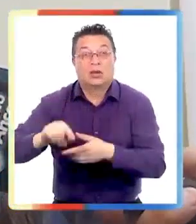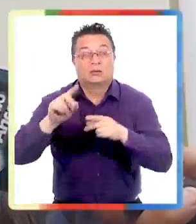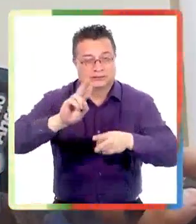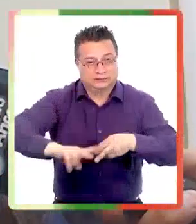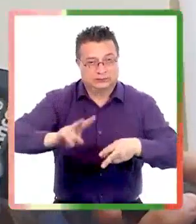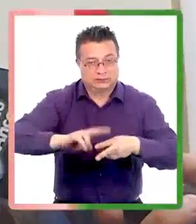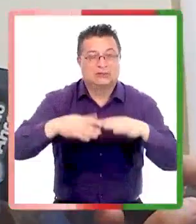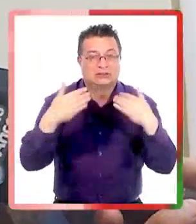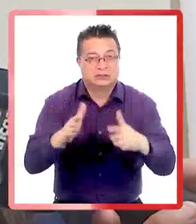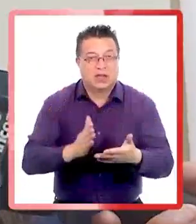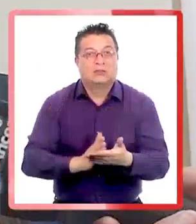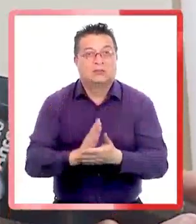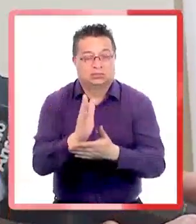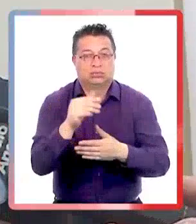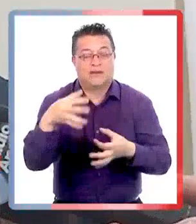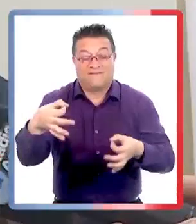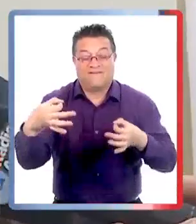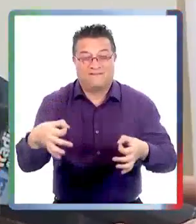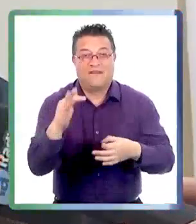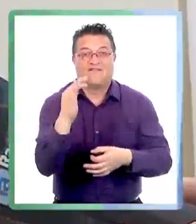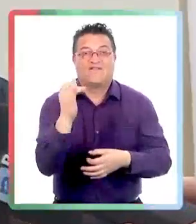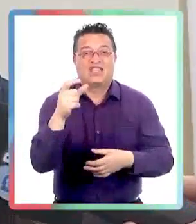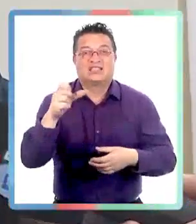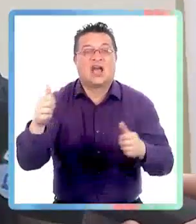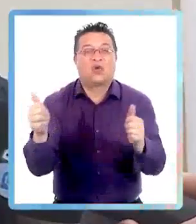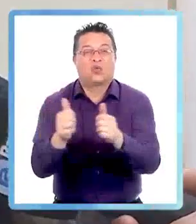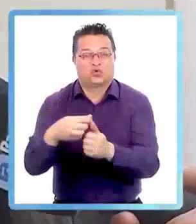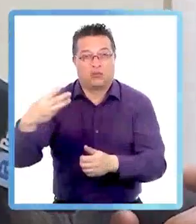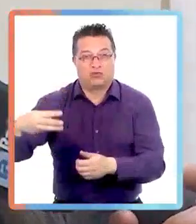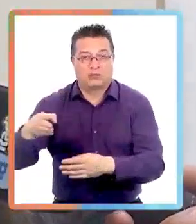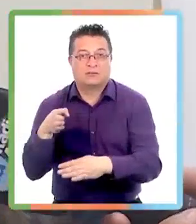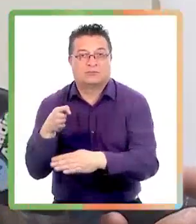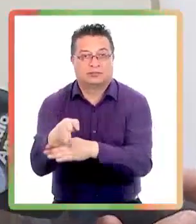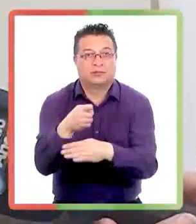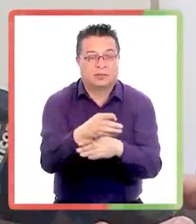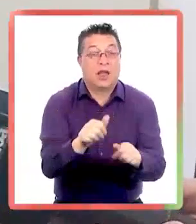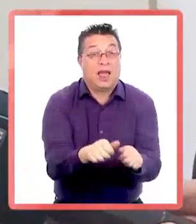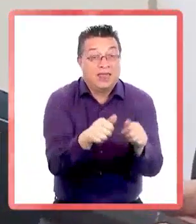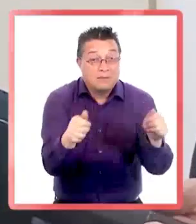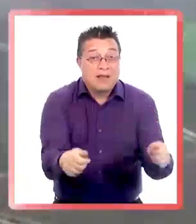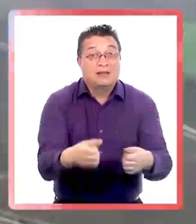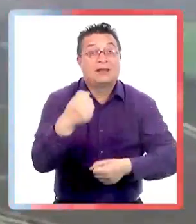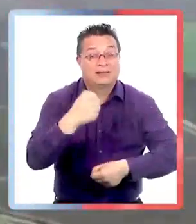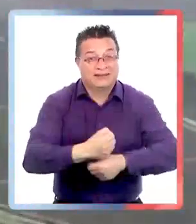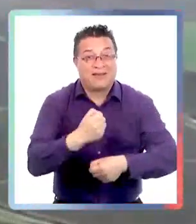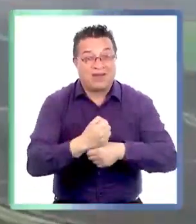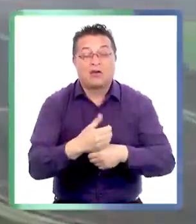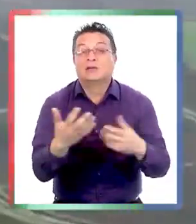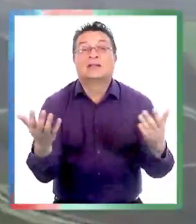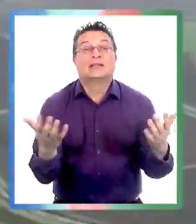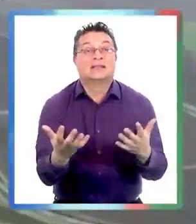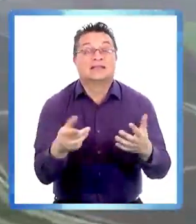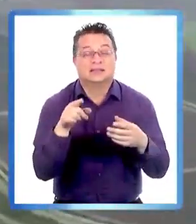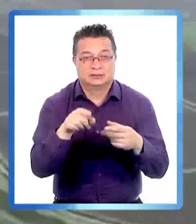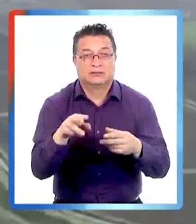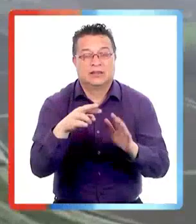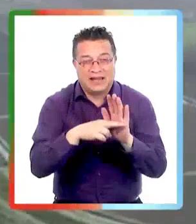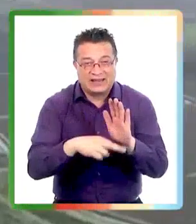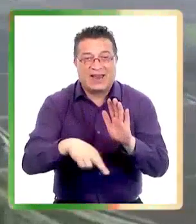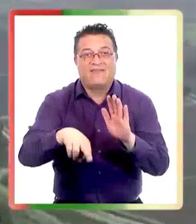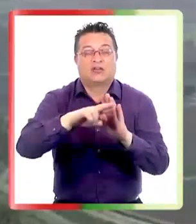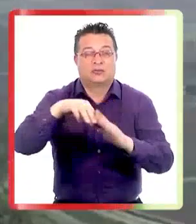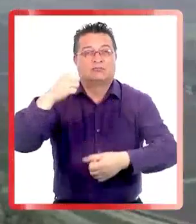ya se ha estado trabajando en aplicación de FIBE acompañando a los municipios. Además, se ha estado trabajando en lo que tiene que ver con